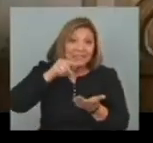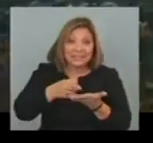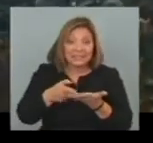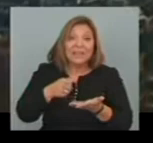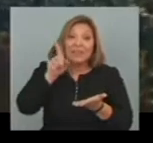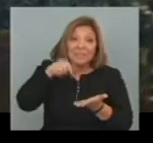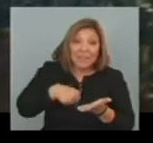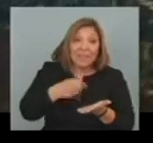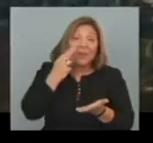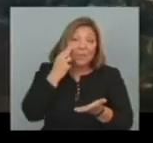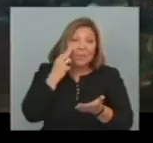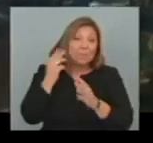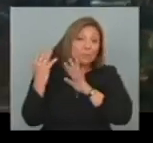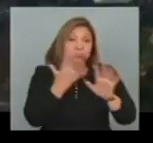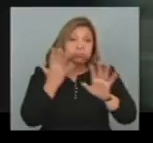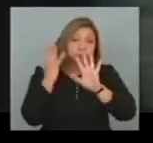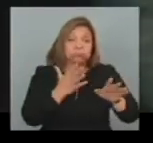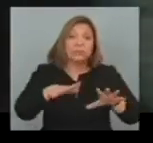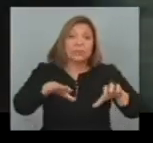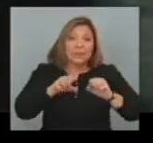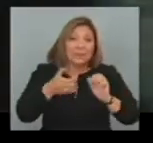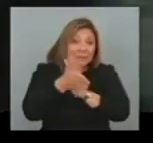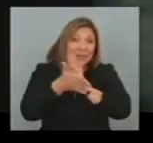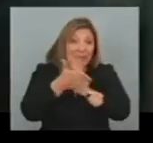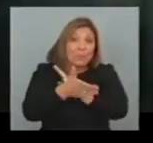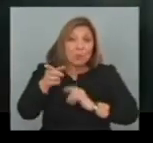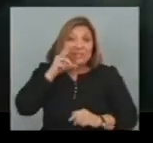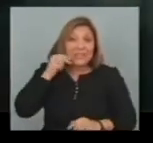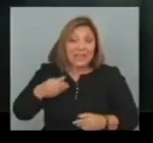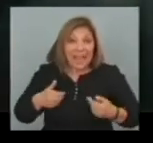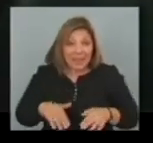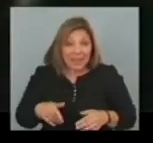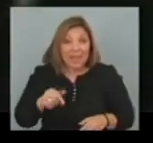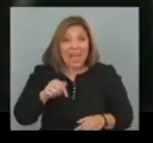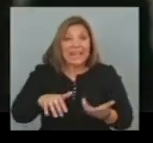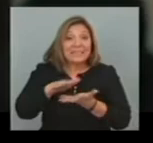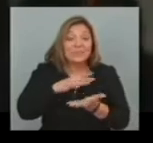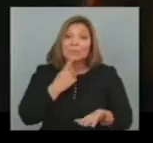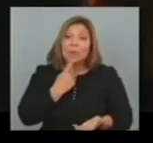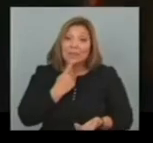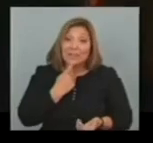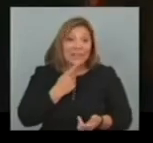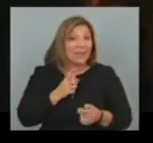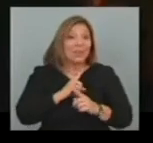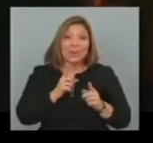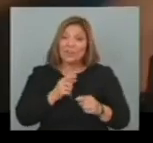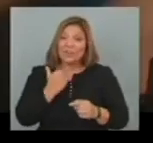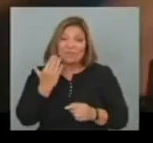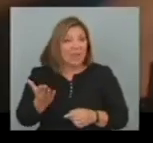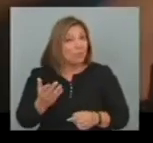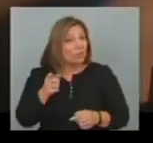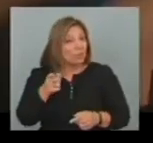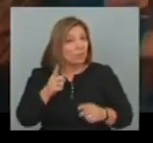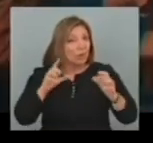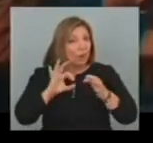ocasionando La llegada de miles De refugiados Que huyen del conflicto armado La situación política No favorece La candidatura de Estambul Para